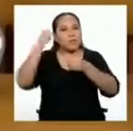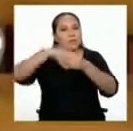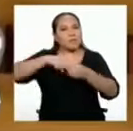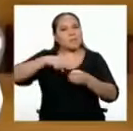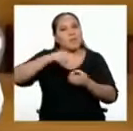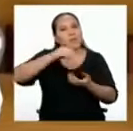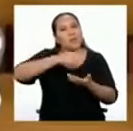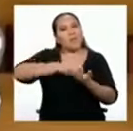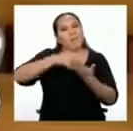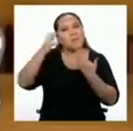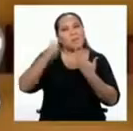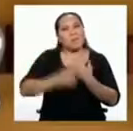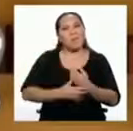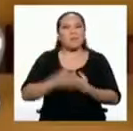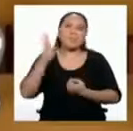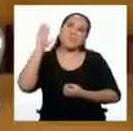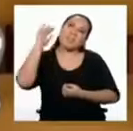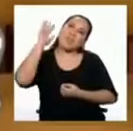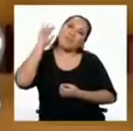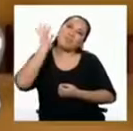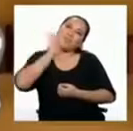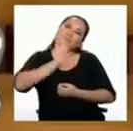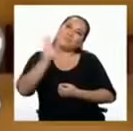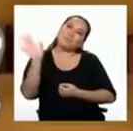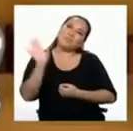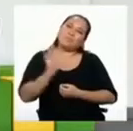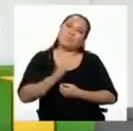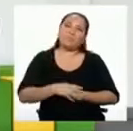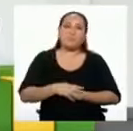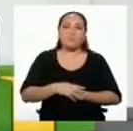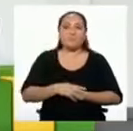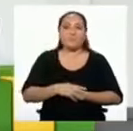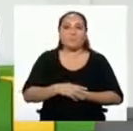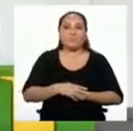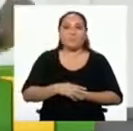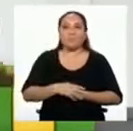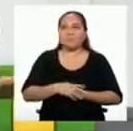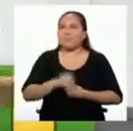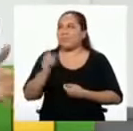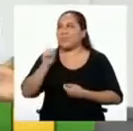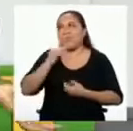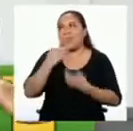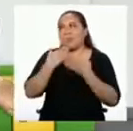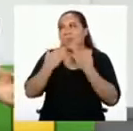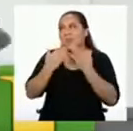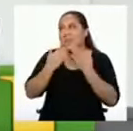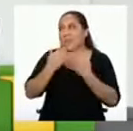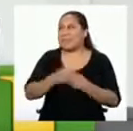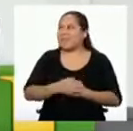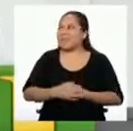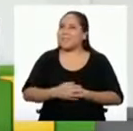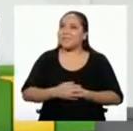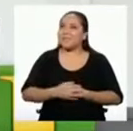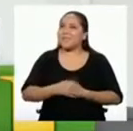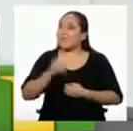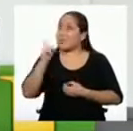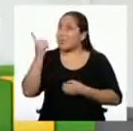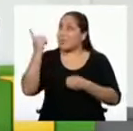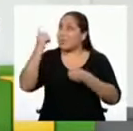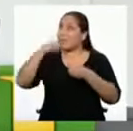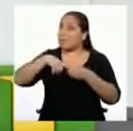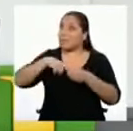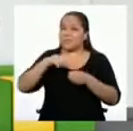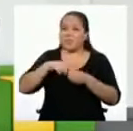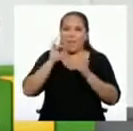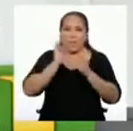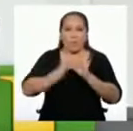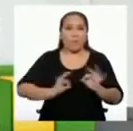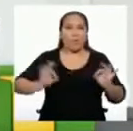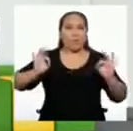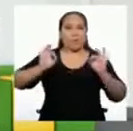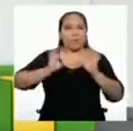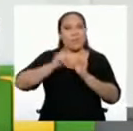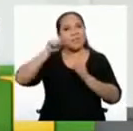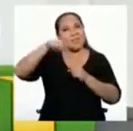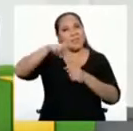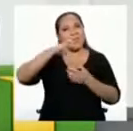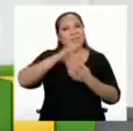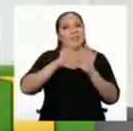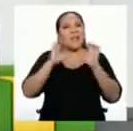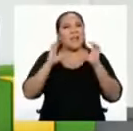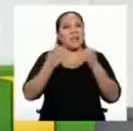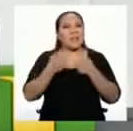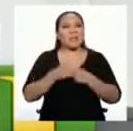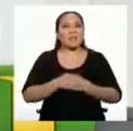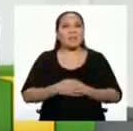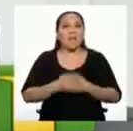del programa. Nos vemos. No tienes nada que agradecernos. Tu presencia fue crucial en nuestra sesión.